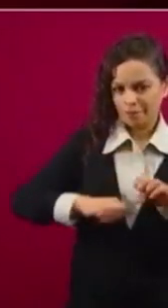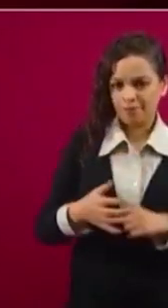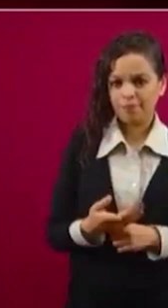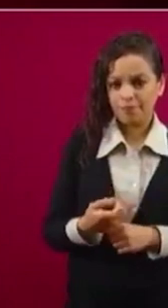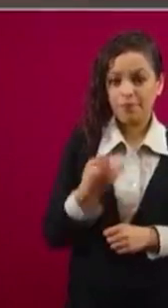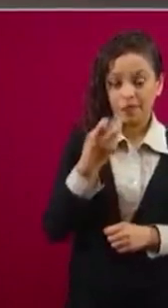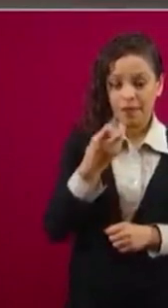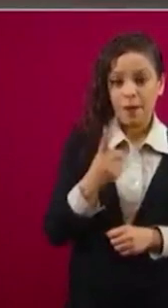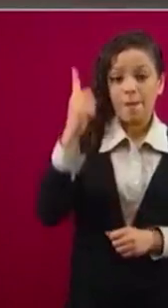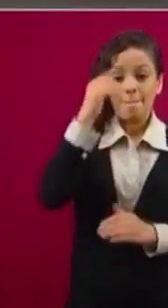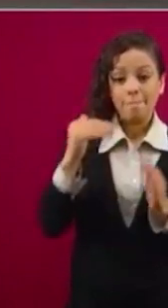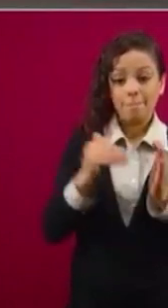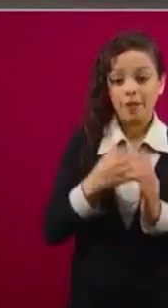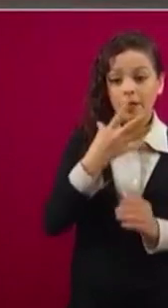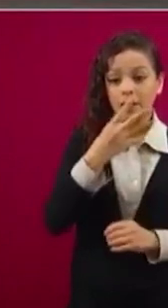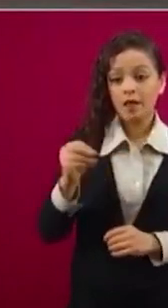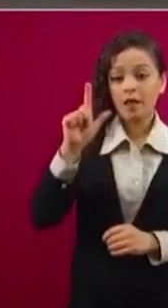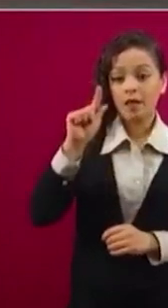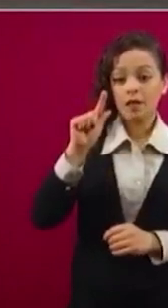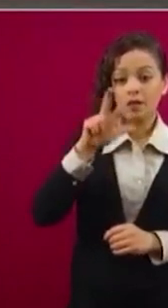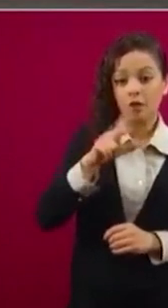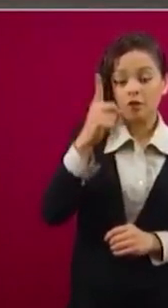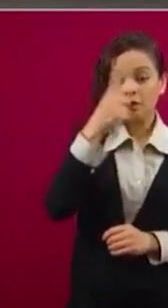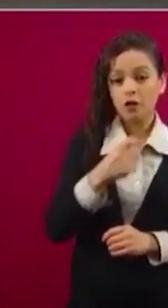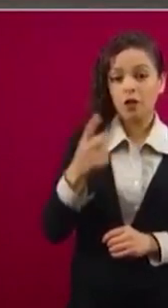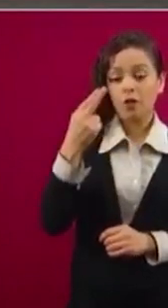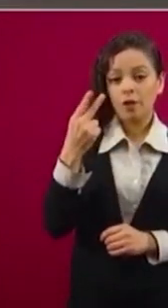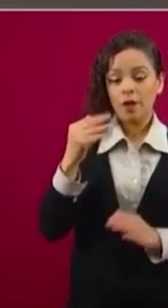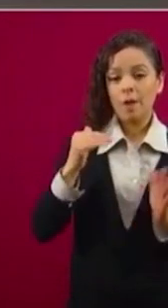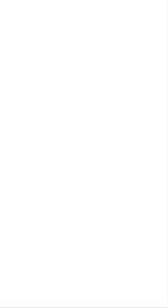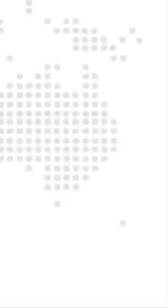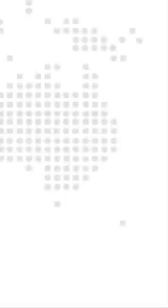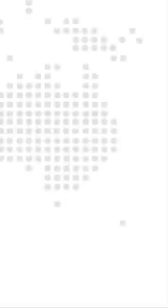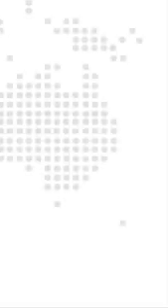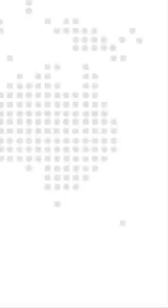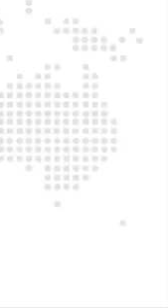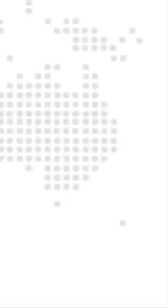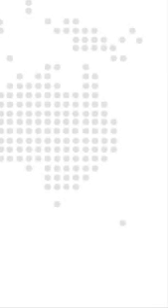578, 125 millones de pesos.